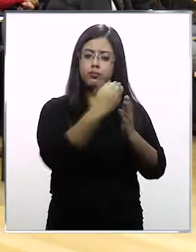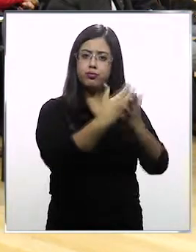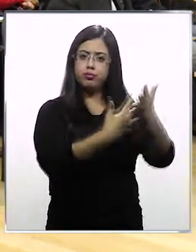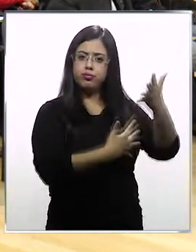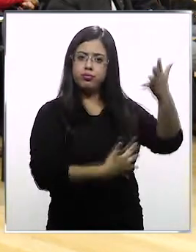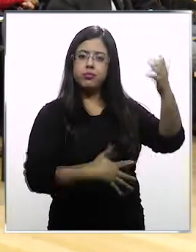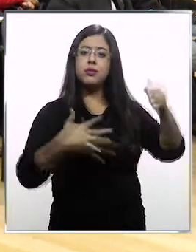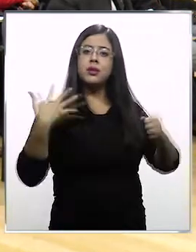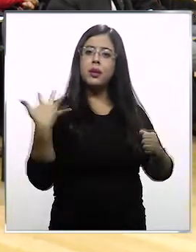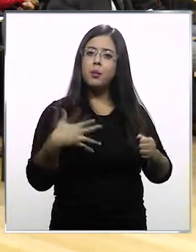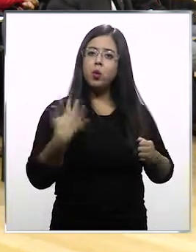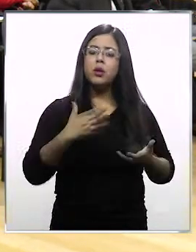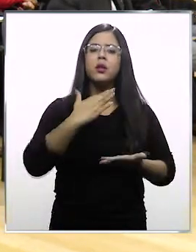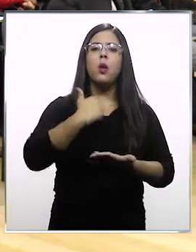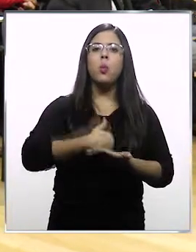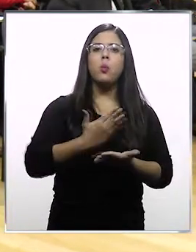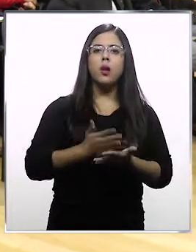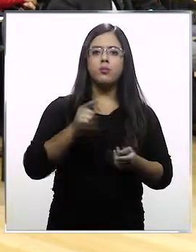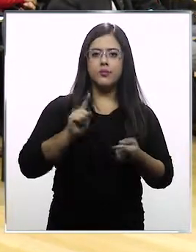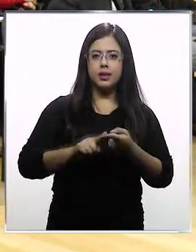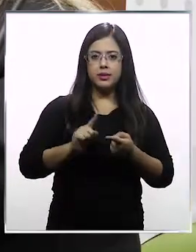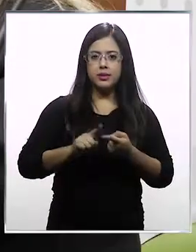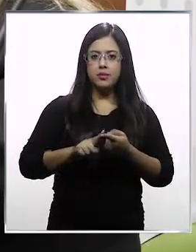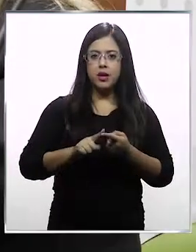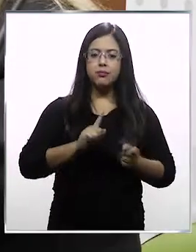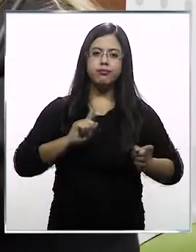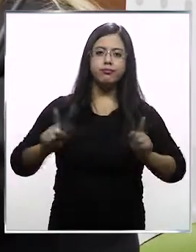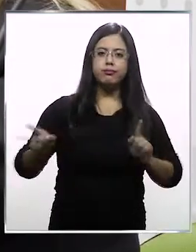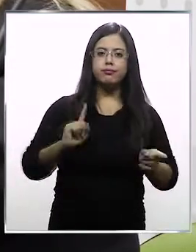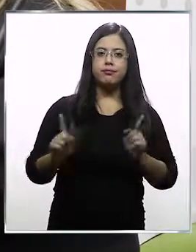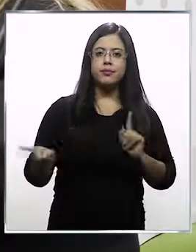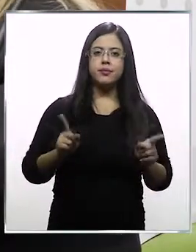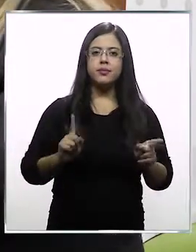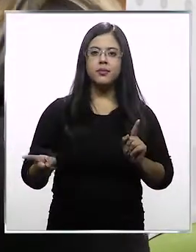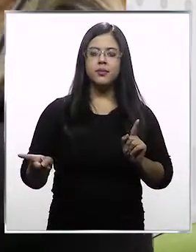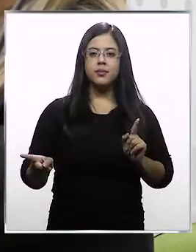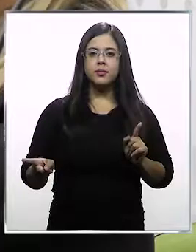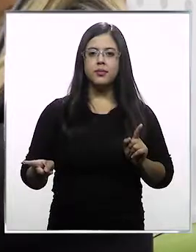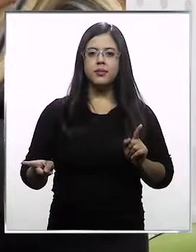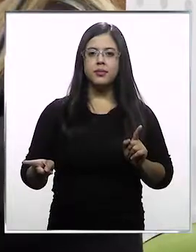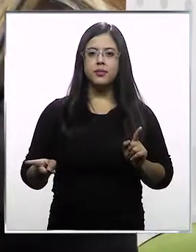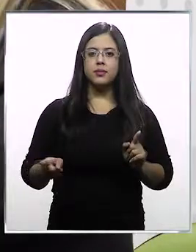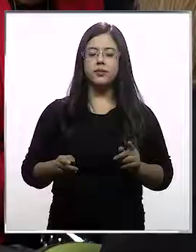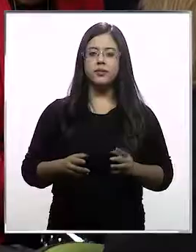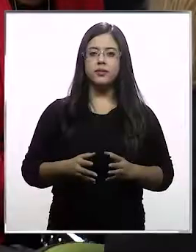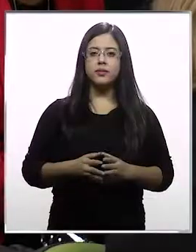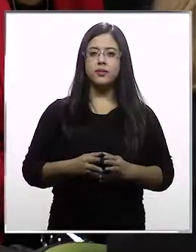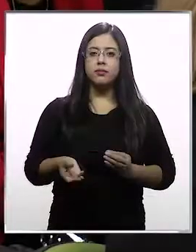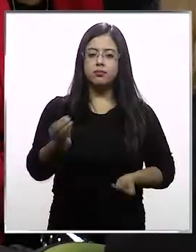como principios fundamentales que sea un plan participativo, intersectorial,